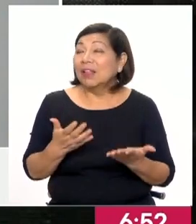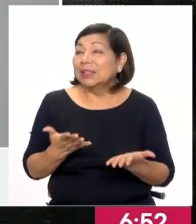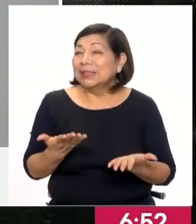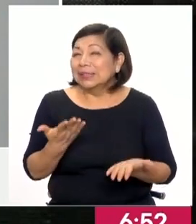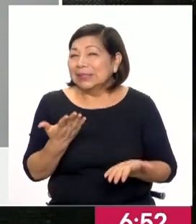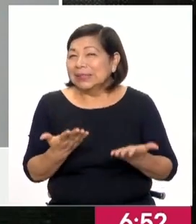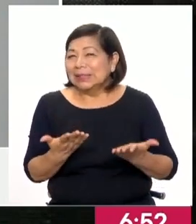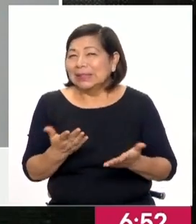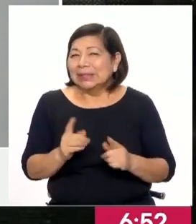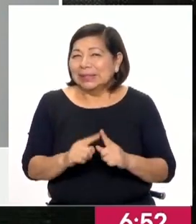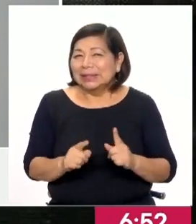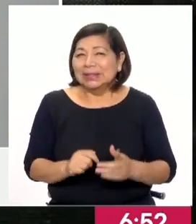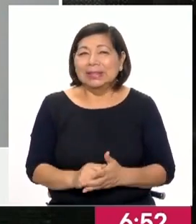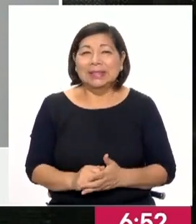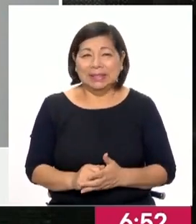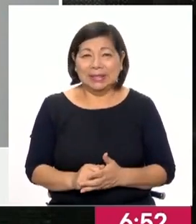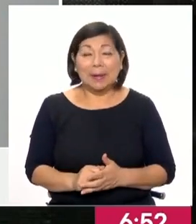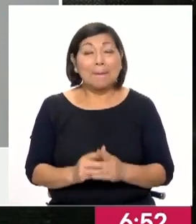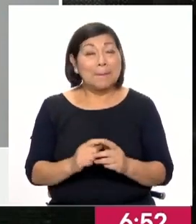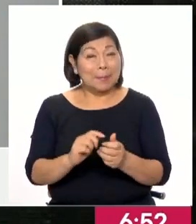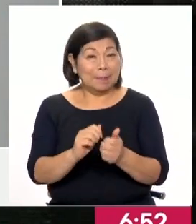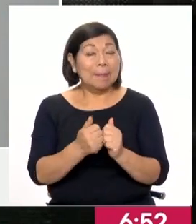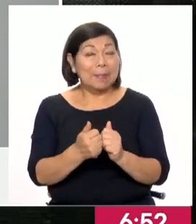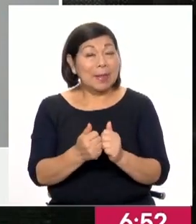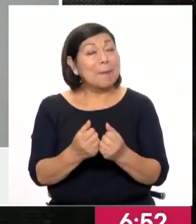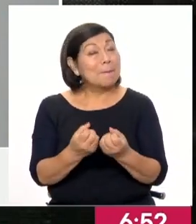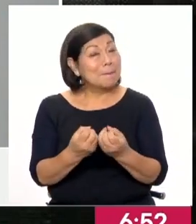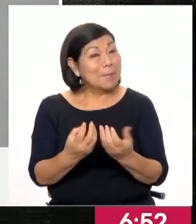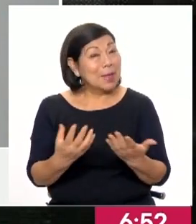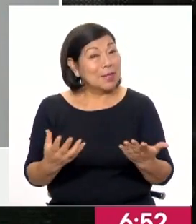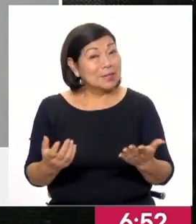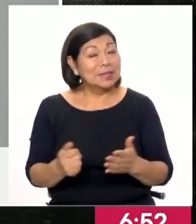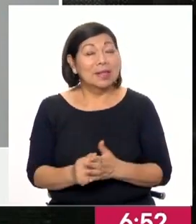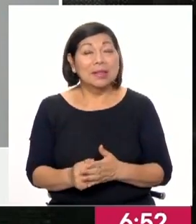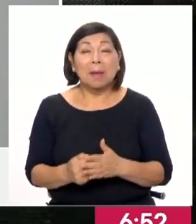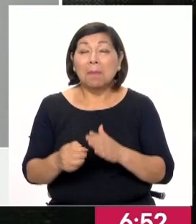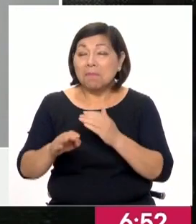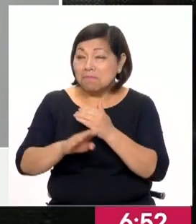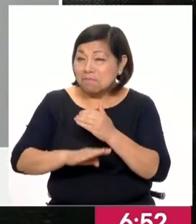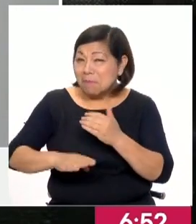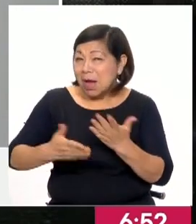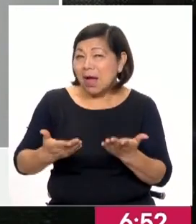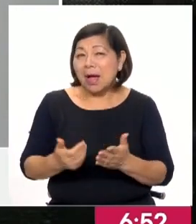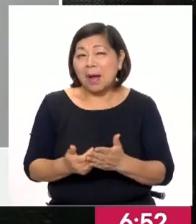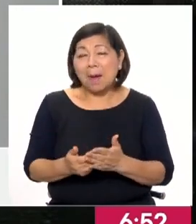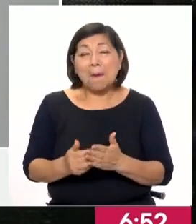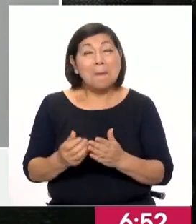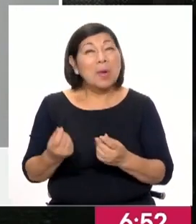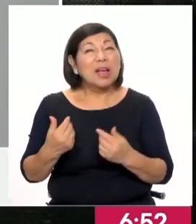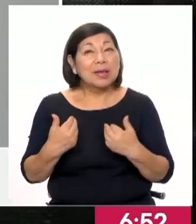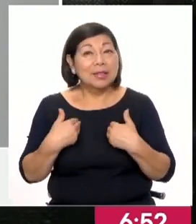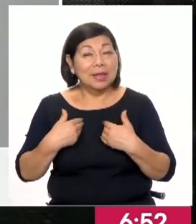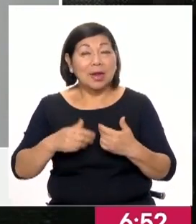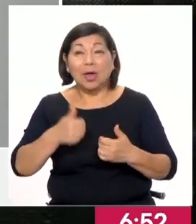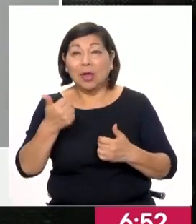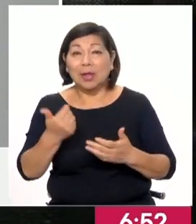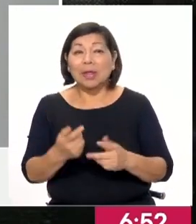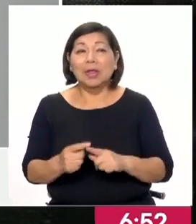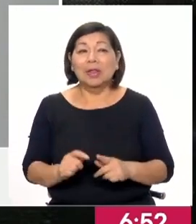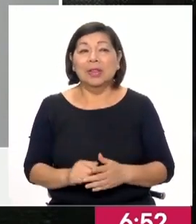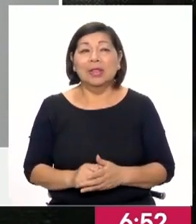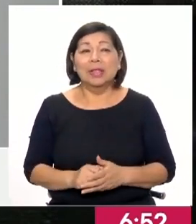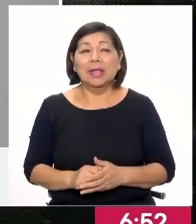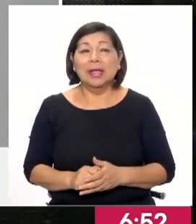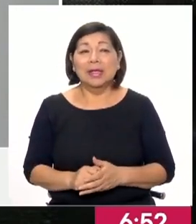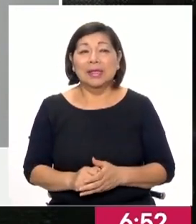estaríamos hablando de niveles de tipo de cambio bastante por debajo de los niveles más altos que tuvimos en 2021, ¿no? En 2021